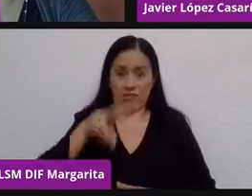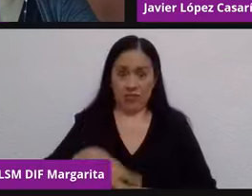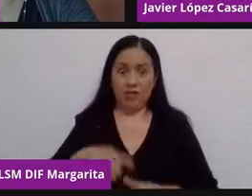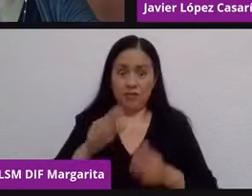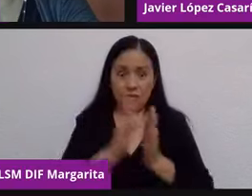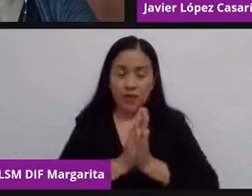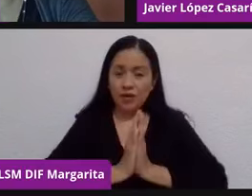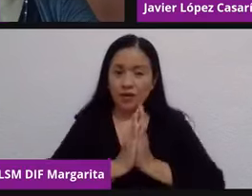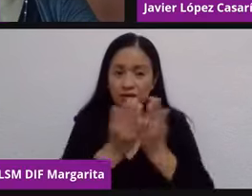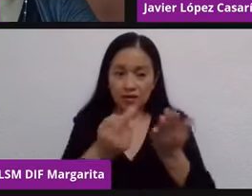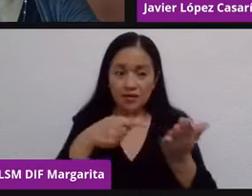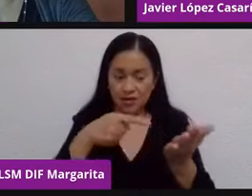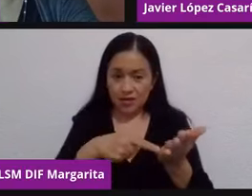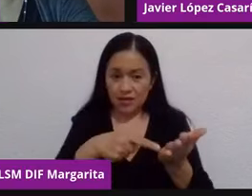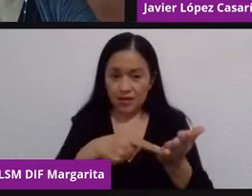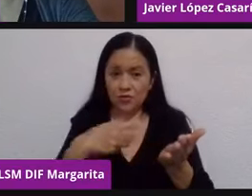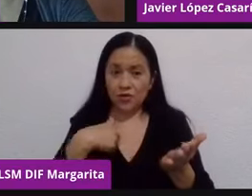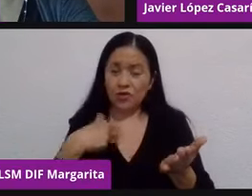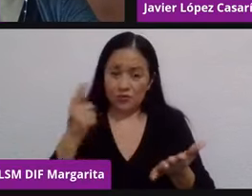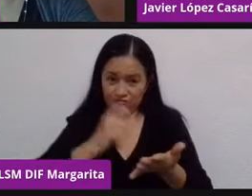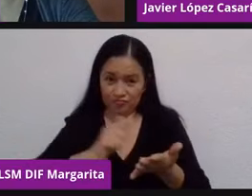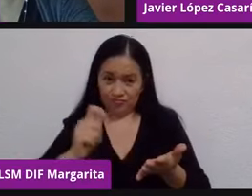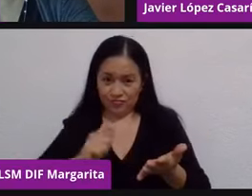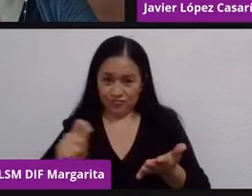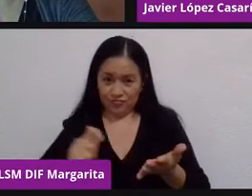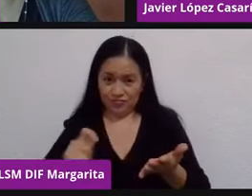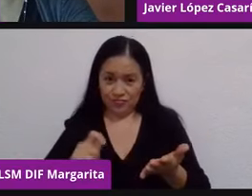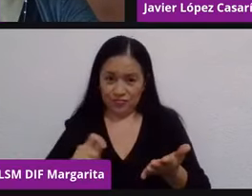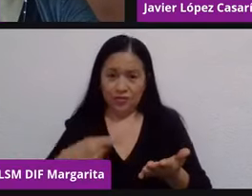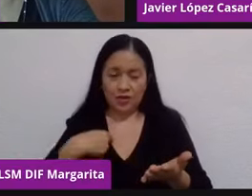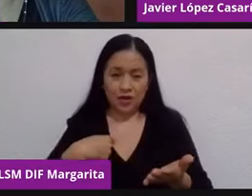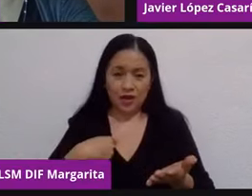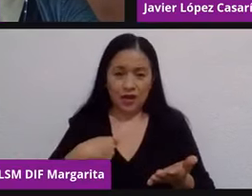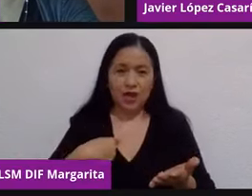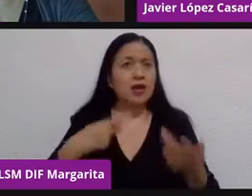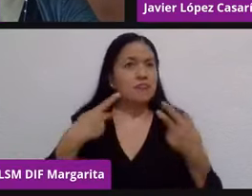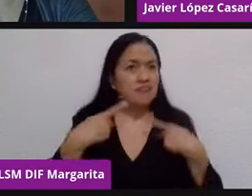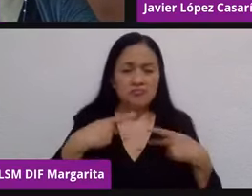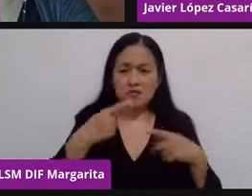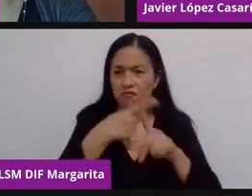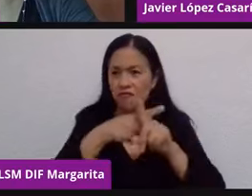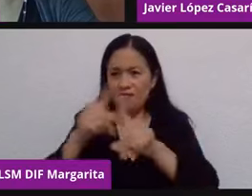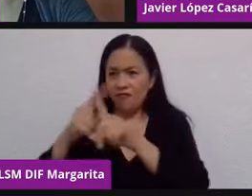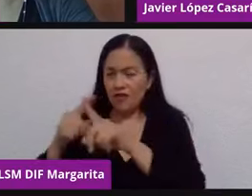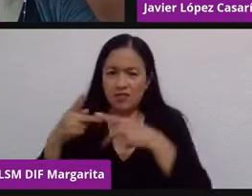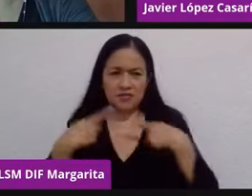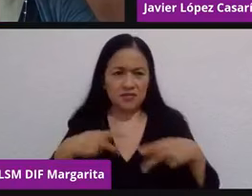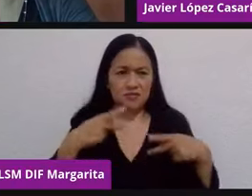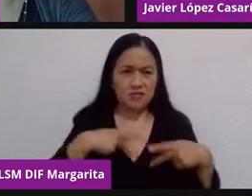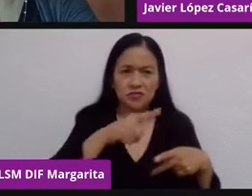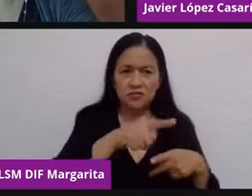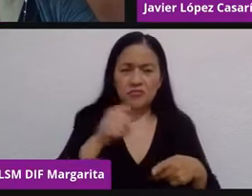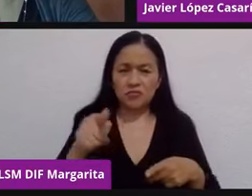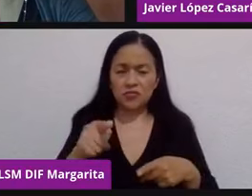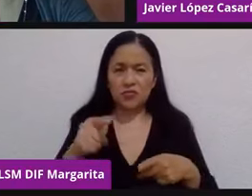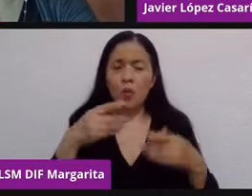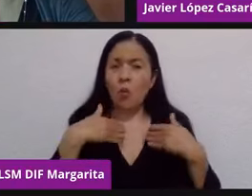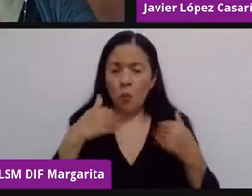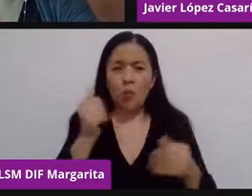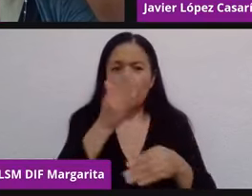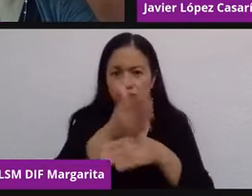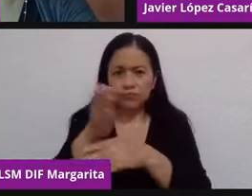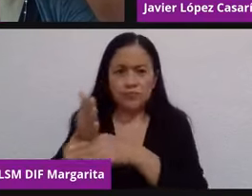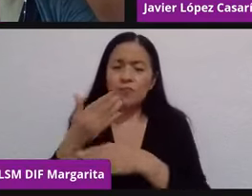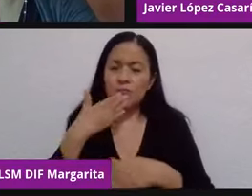venga teniendo una buena penetración en diferentes audiencias, porque a fin de cuentas de lo que se trata es llevar a la